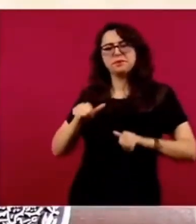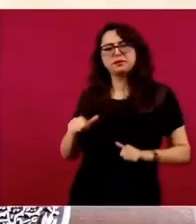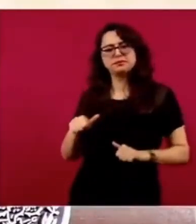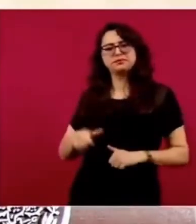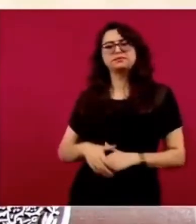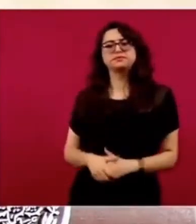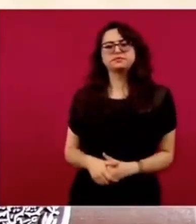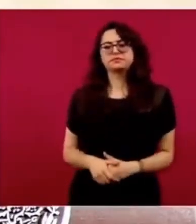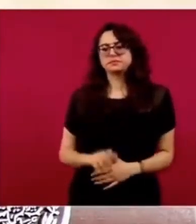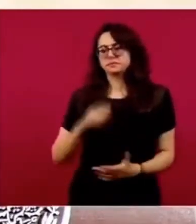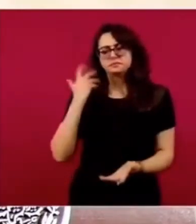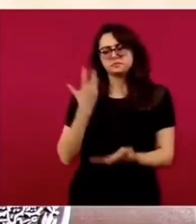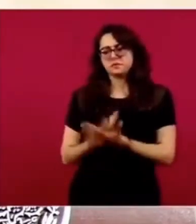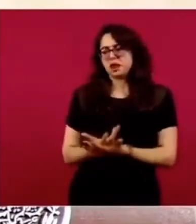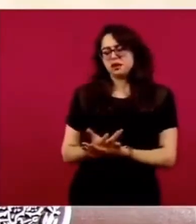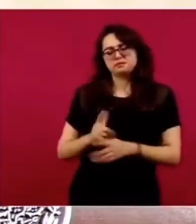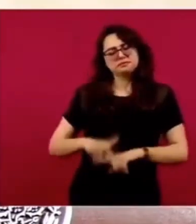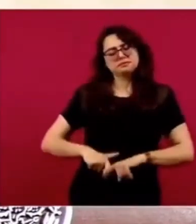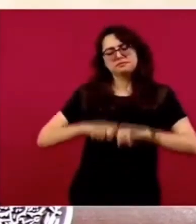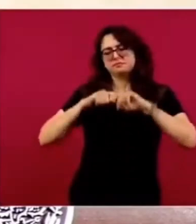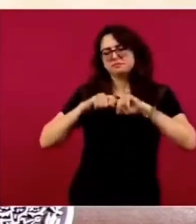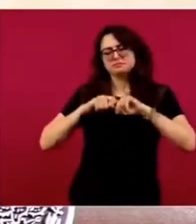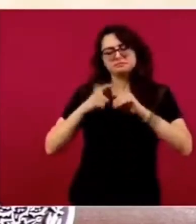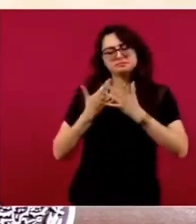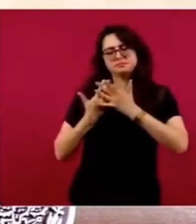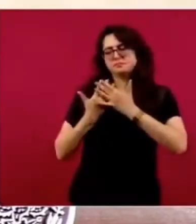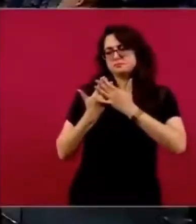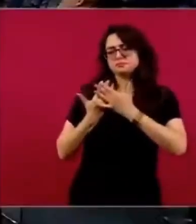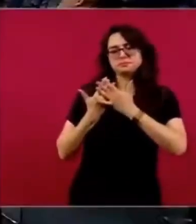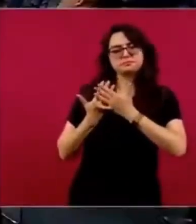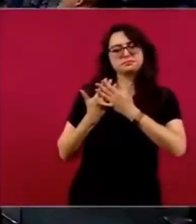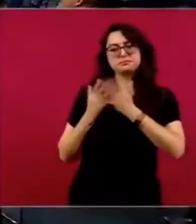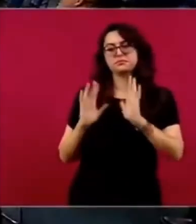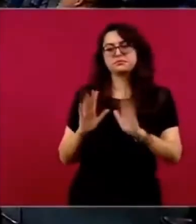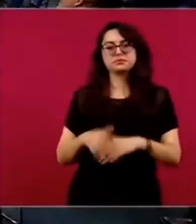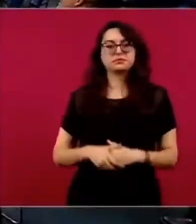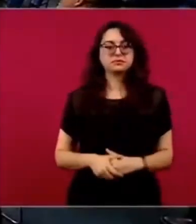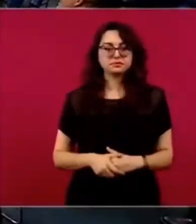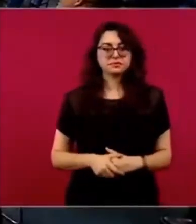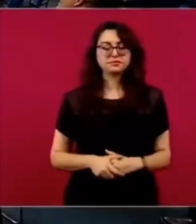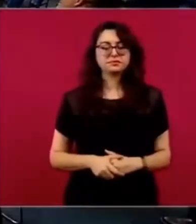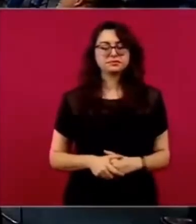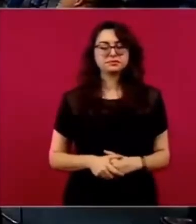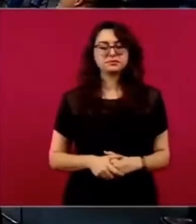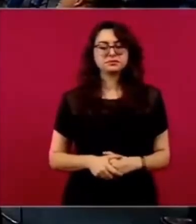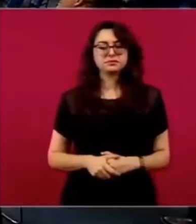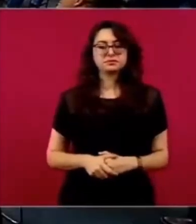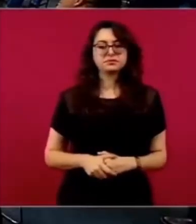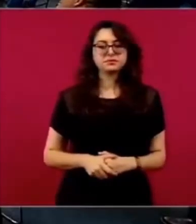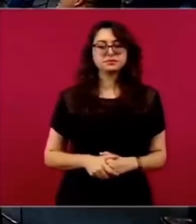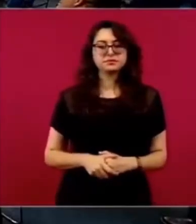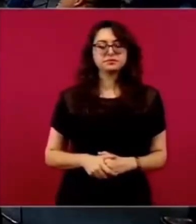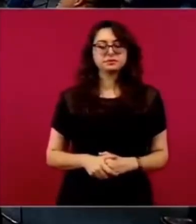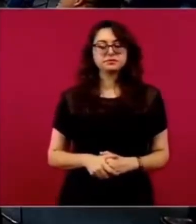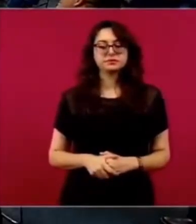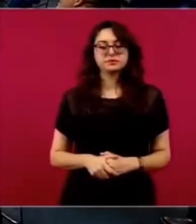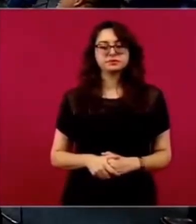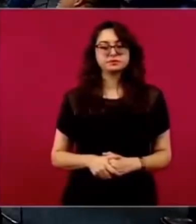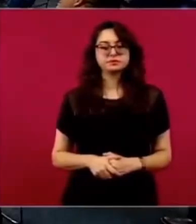Es una pausa. Un poco... Bueno, no. Es distinto.